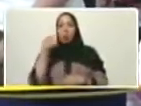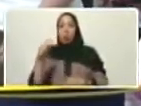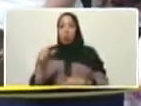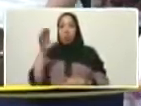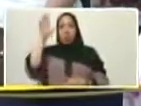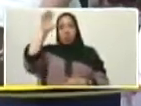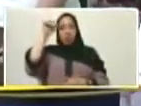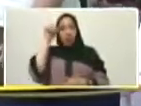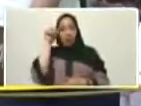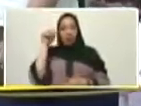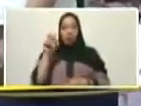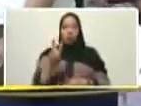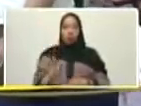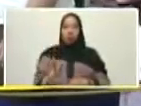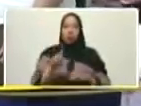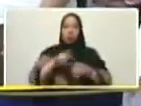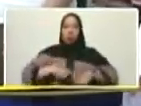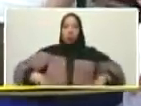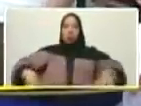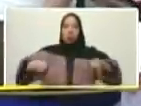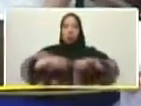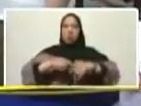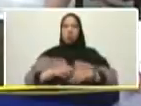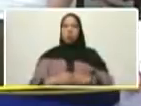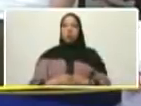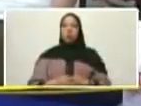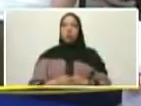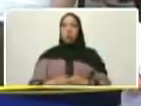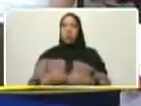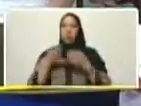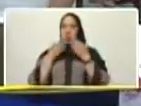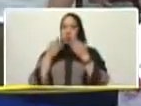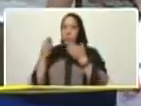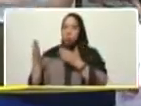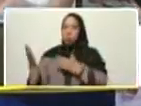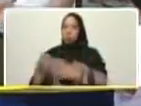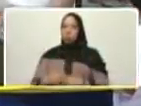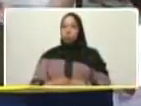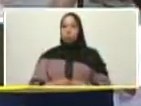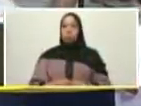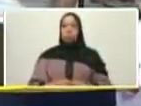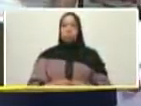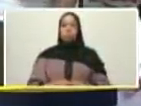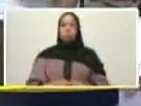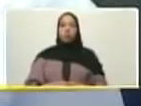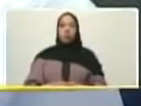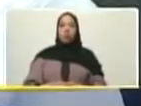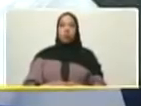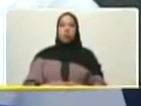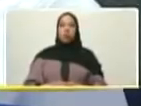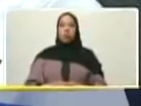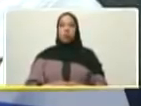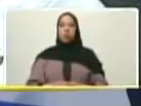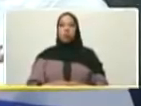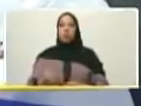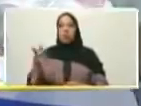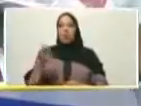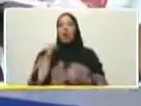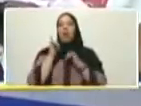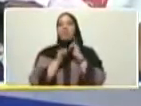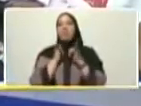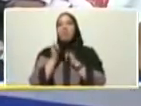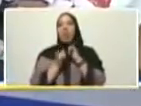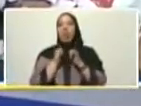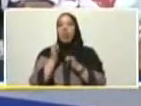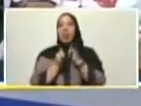una familia muy bonita de Wendy Eduardo tenemos a Lucía y tenemos a la bella Jacqueline que